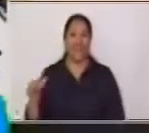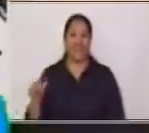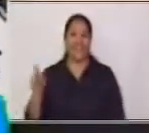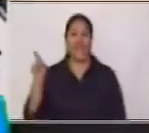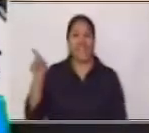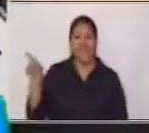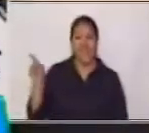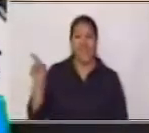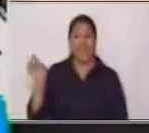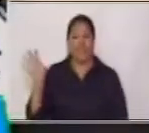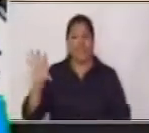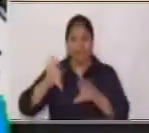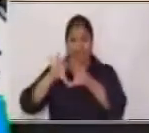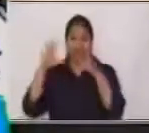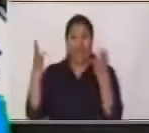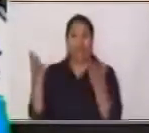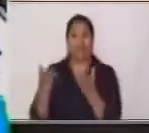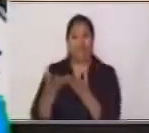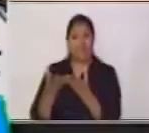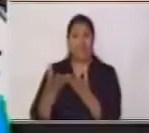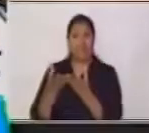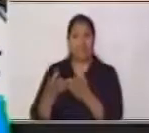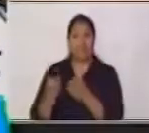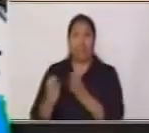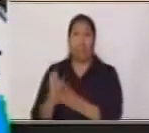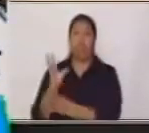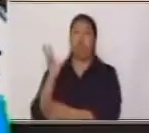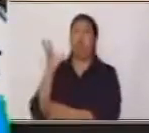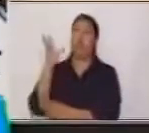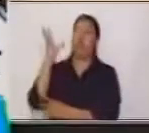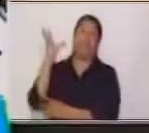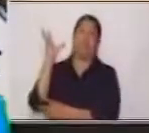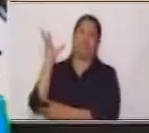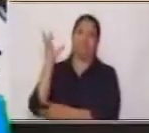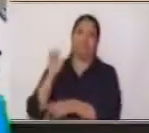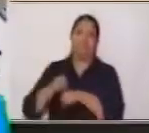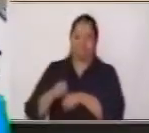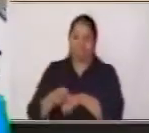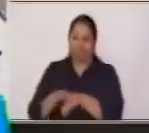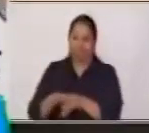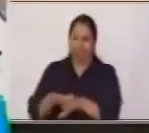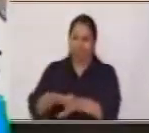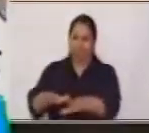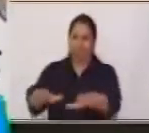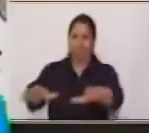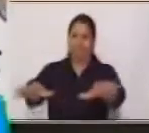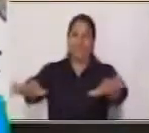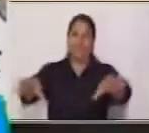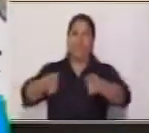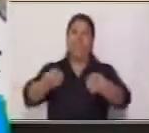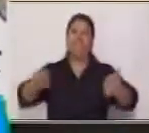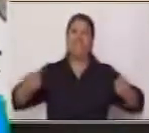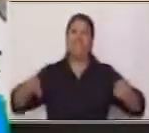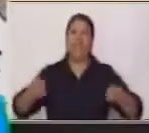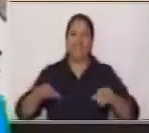la tierra No en un árbol Muy bien Vamos a ver La siguiente adivinanza Vamos a ver ¿Cuál encontramos?